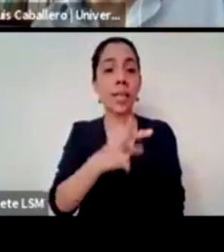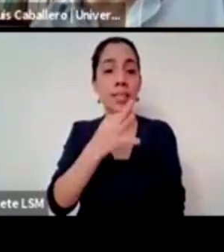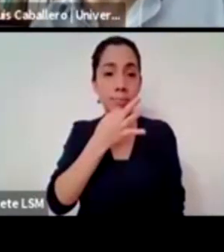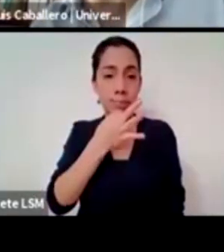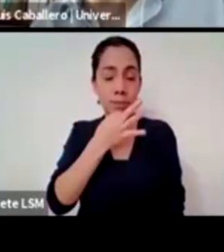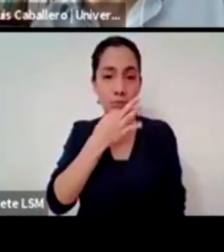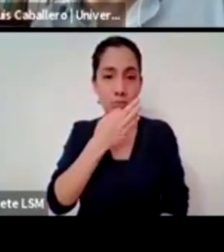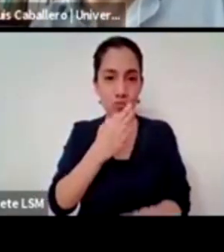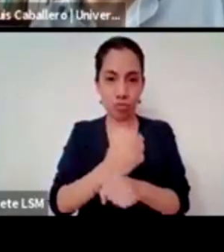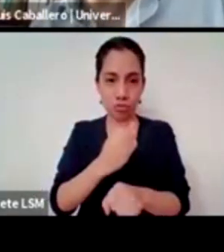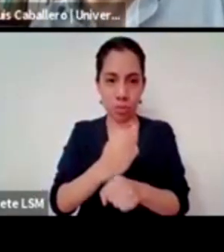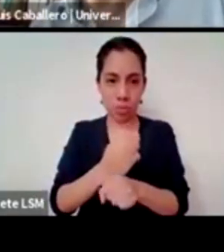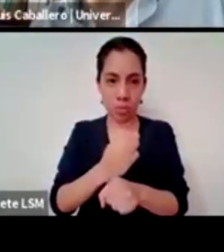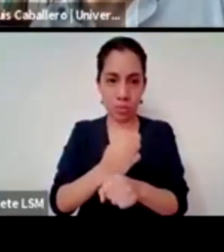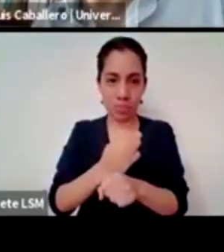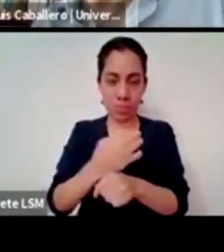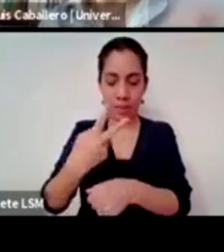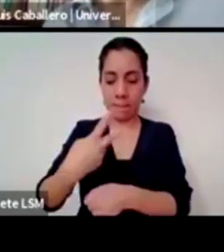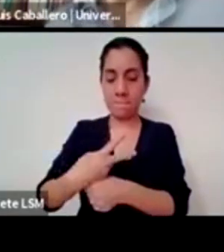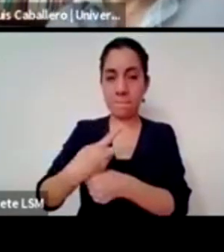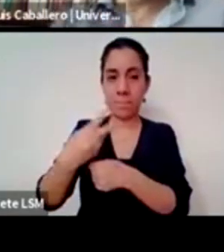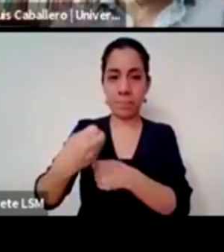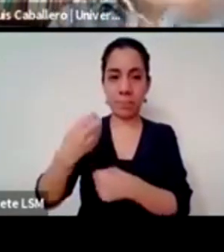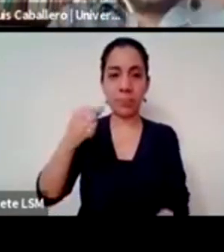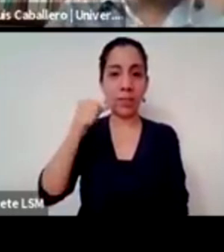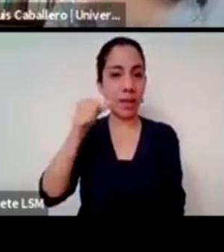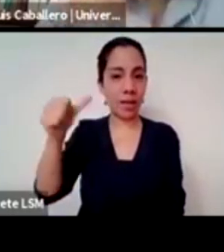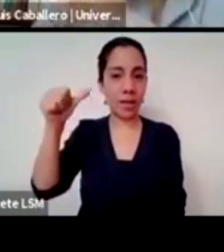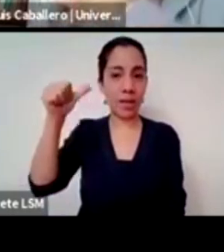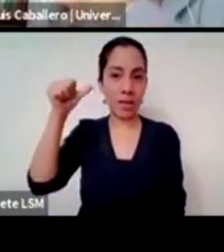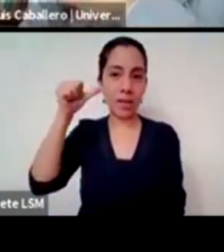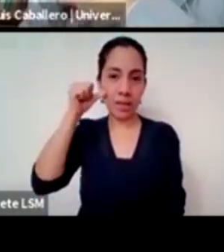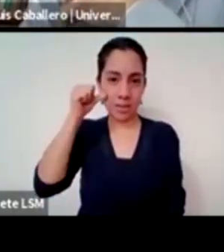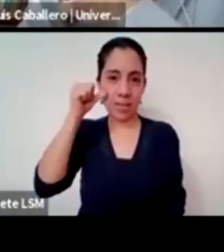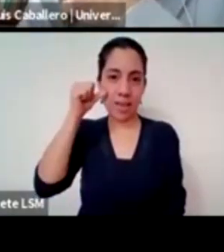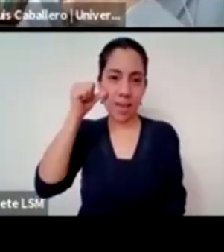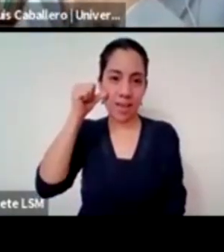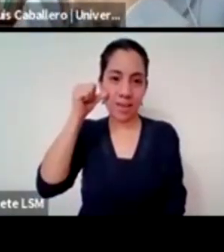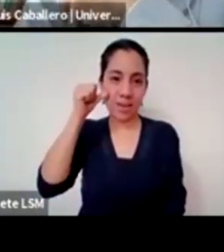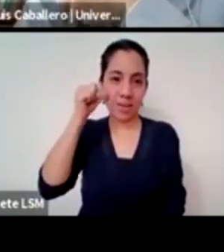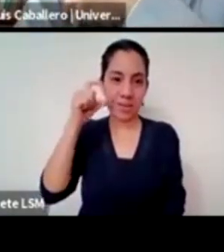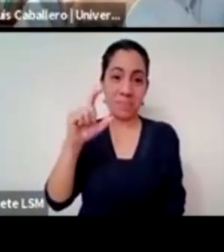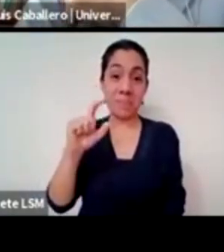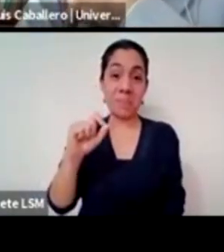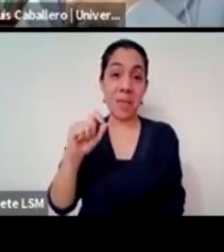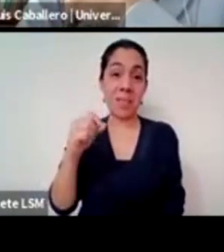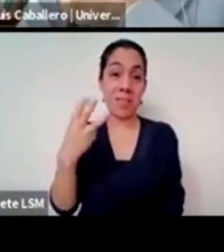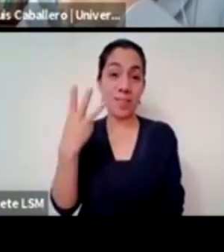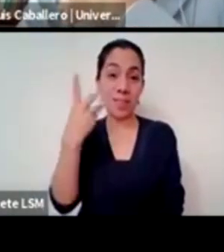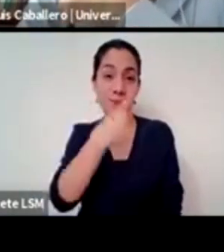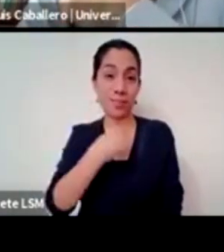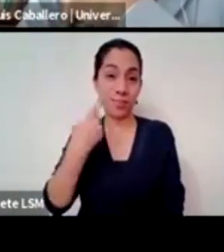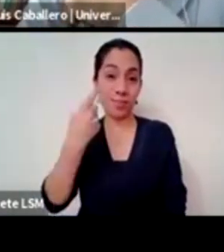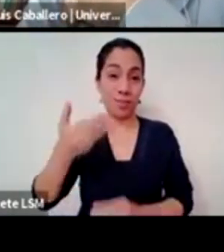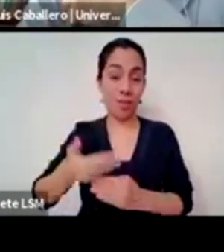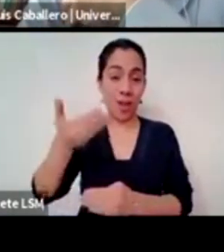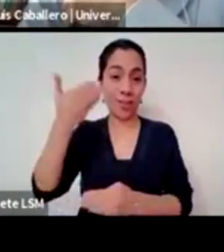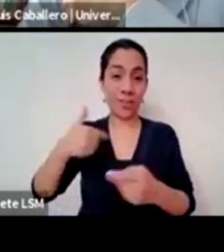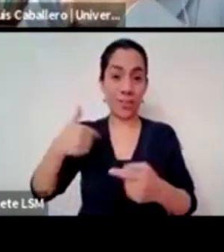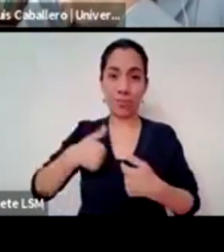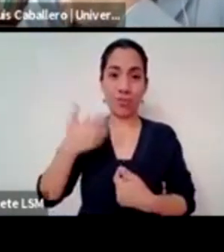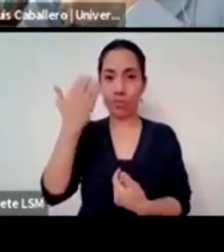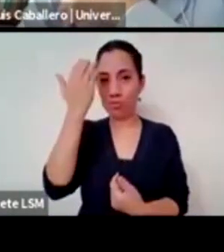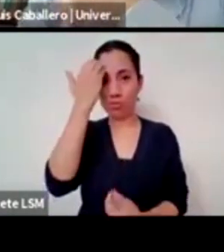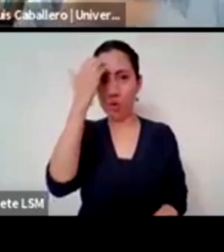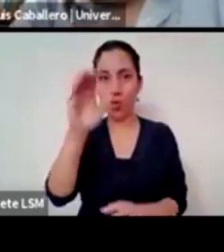la invitación me llegó ayer hace 23 horas exactamente y desconocía cuál era la